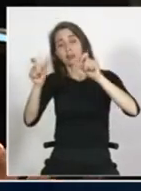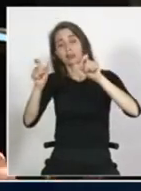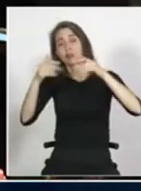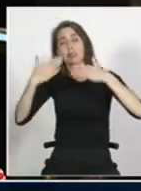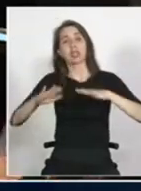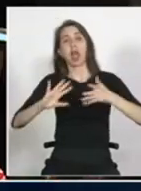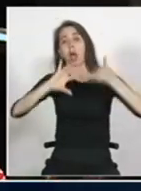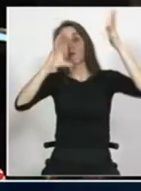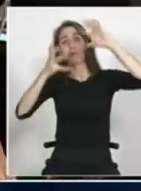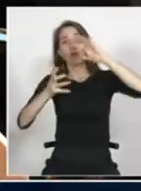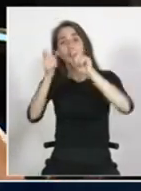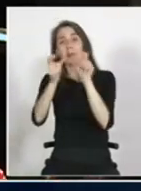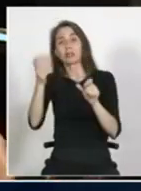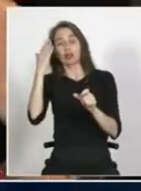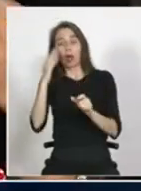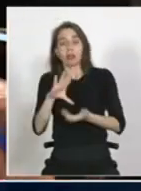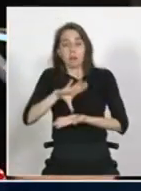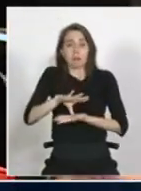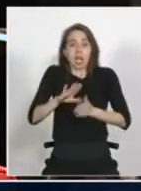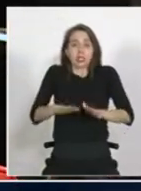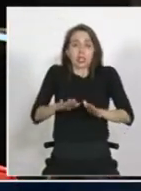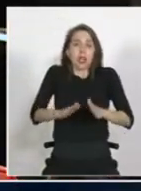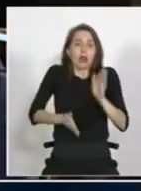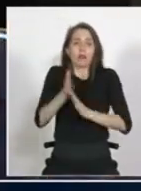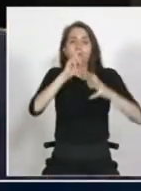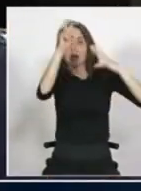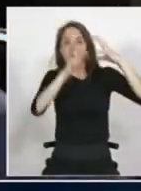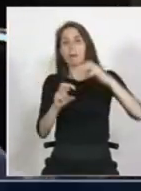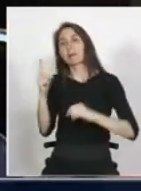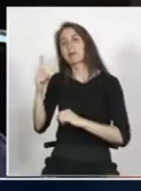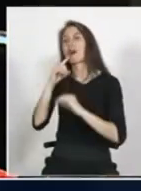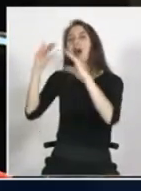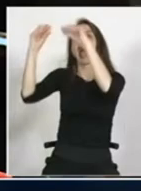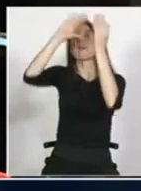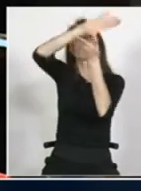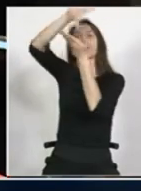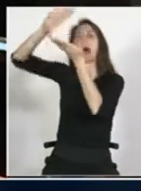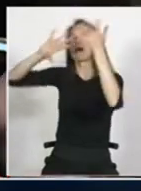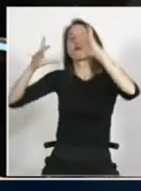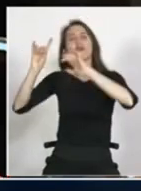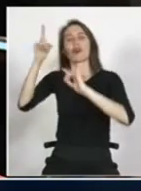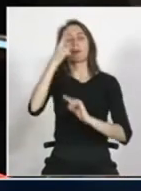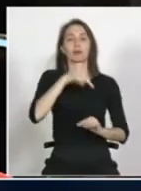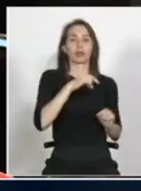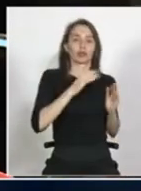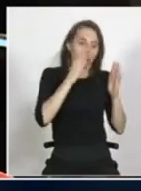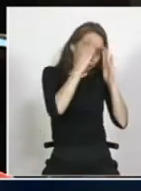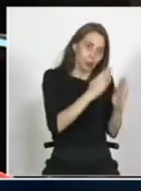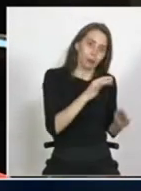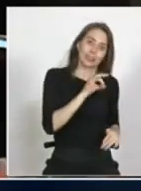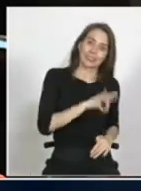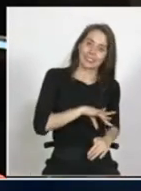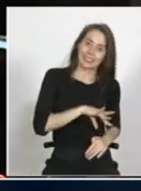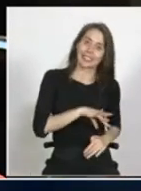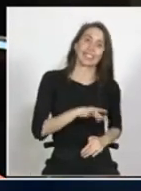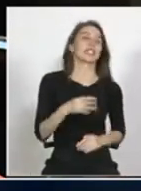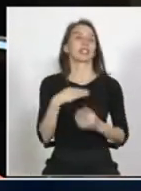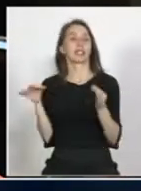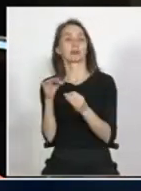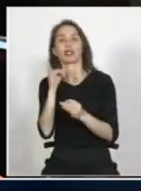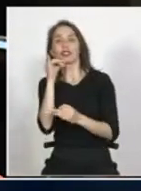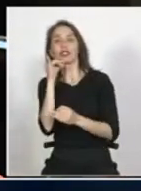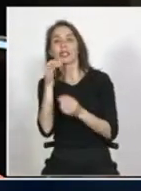mundo bueno a la historia hagamos los cargos de nuestro país partamos por eso no sé si el término académico está bien pero me explico en